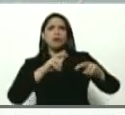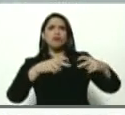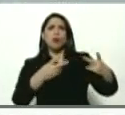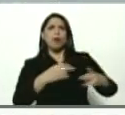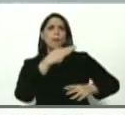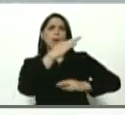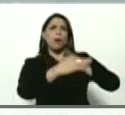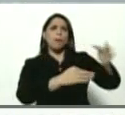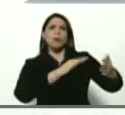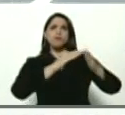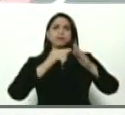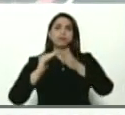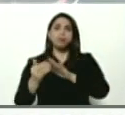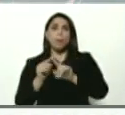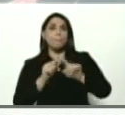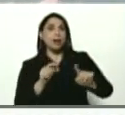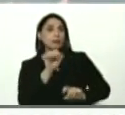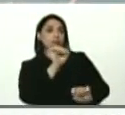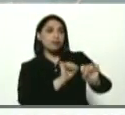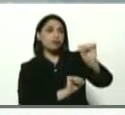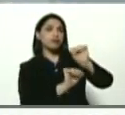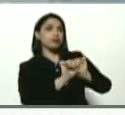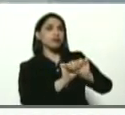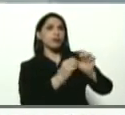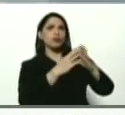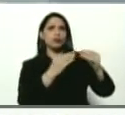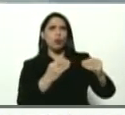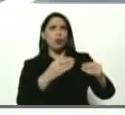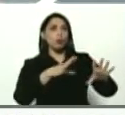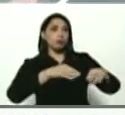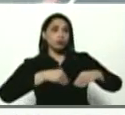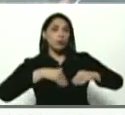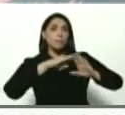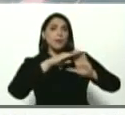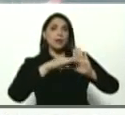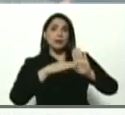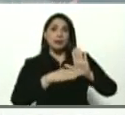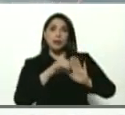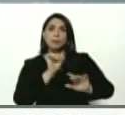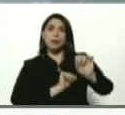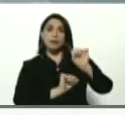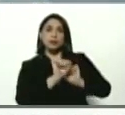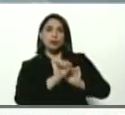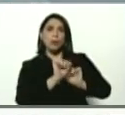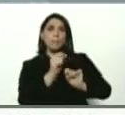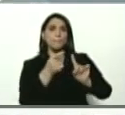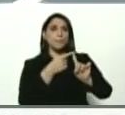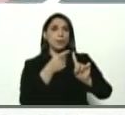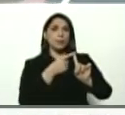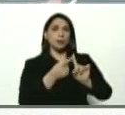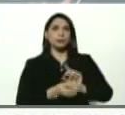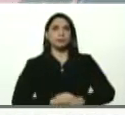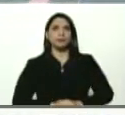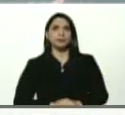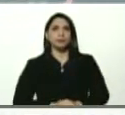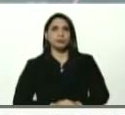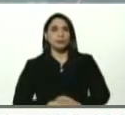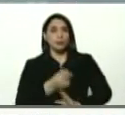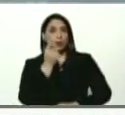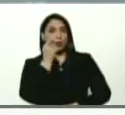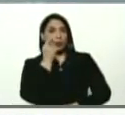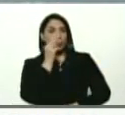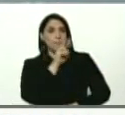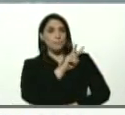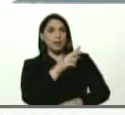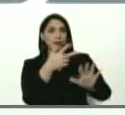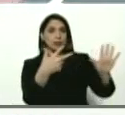justamente para prevenir, para que todos tomemos medidas de prevención. El primero de ellos es un hombre de